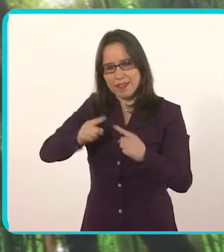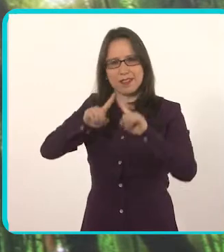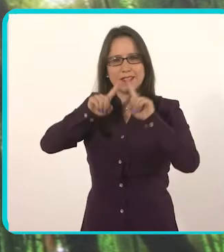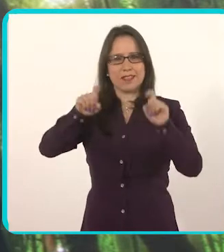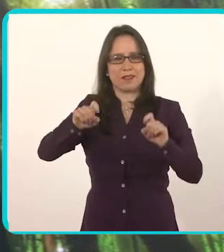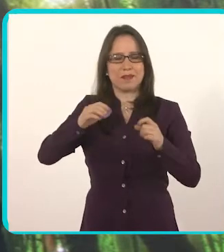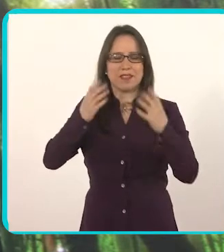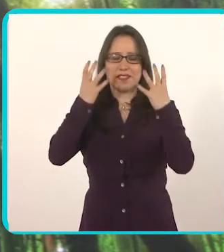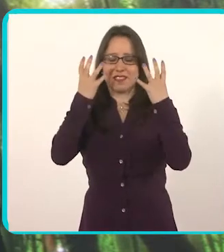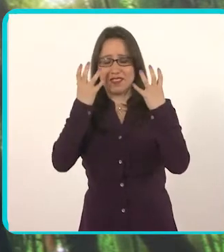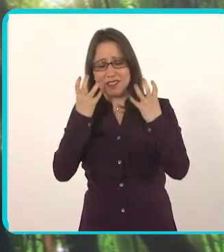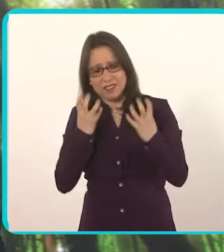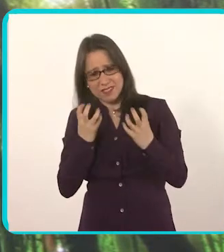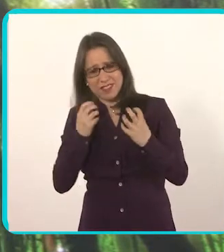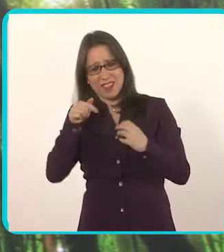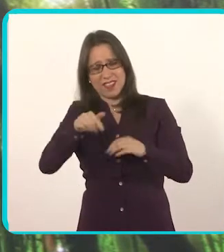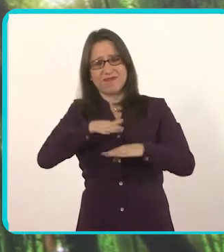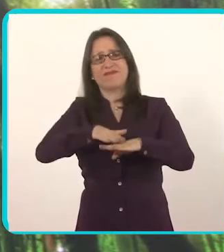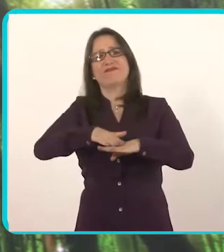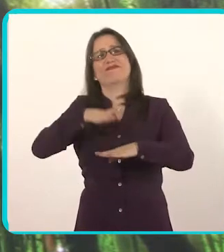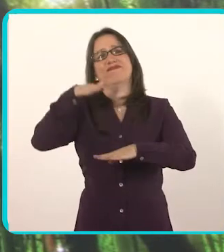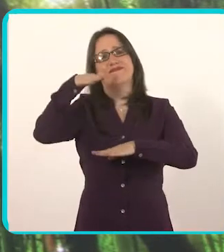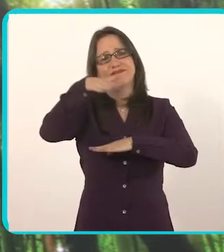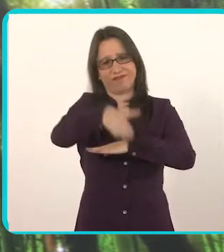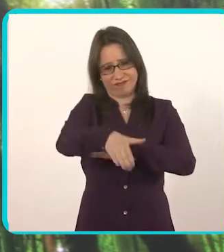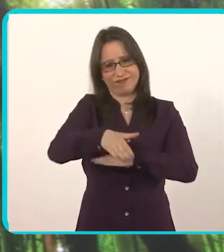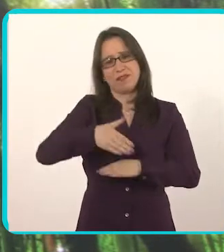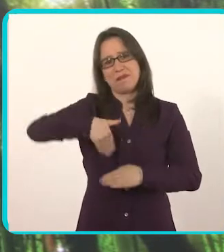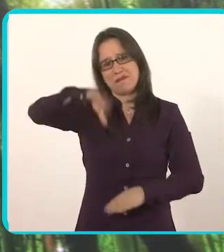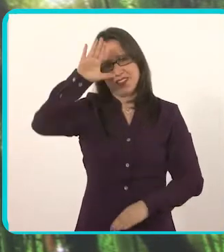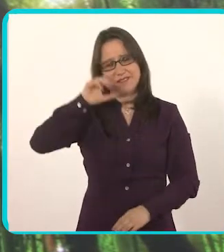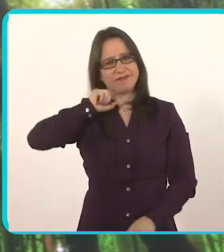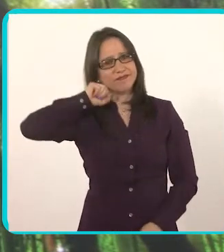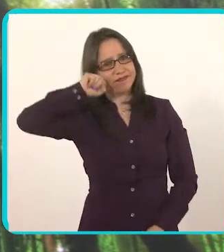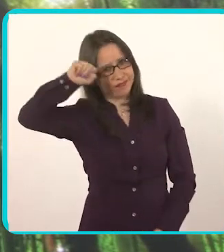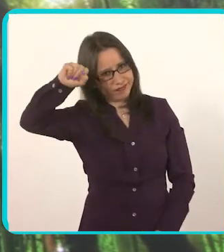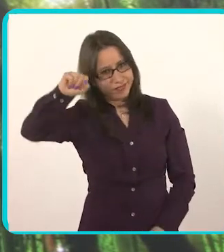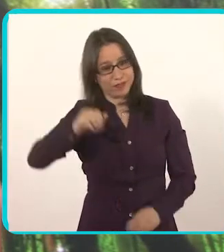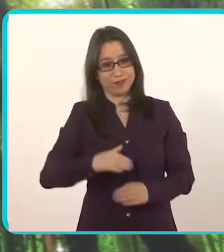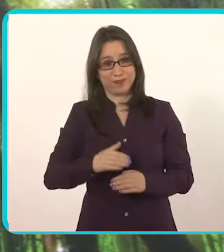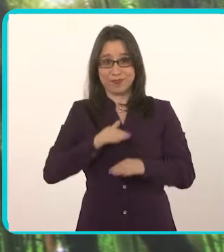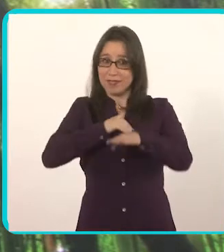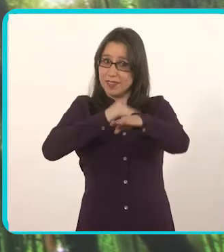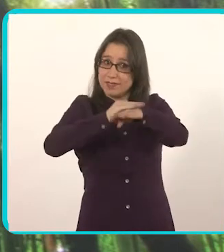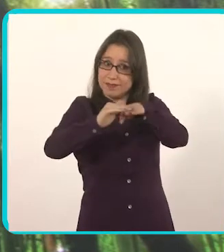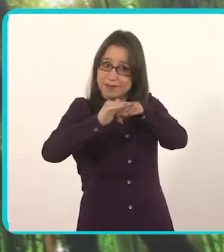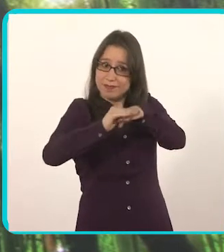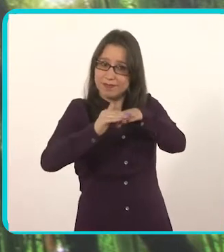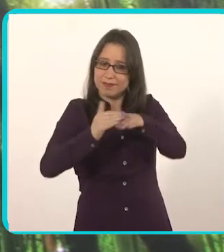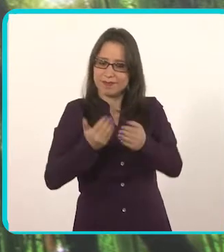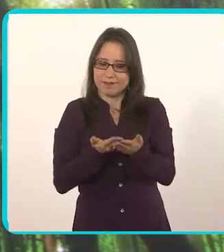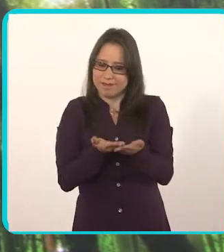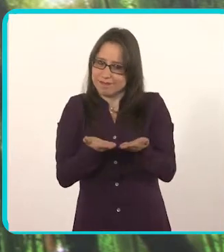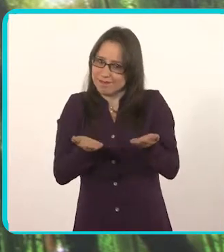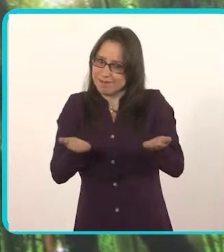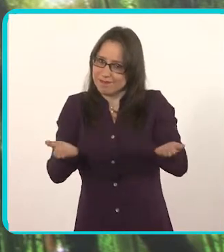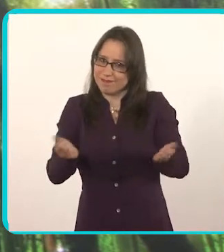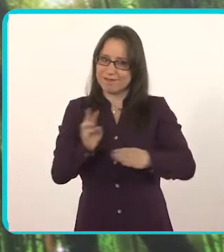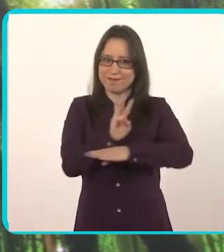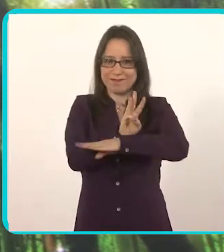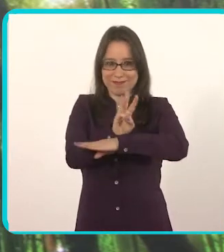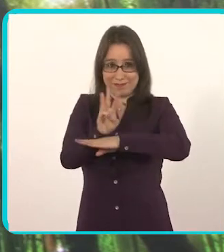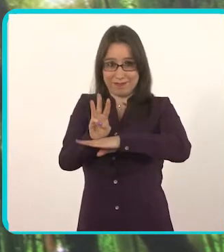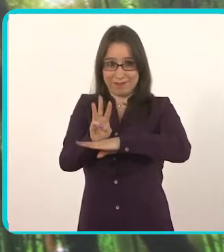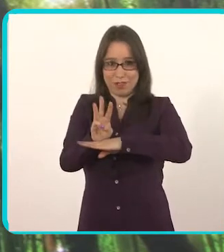ya que en la escuela y en las universidades es cada vez más frecuente esta patología tanto en niños, adolescentes y adolescentes,